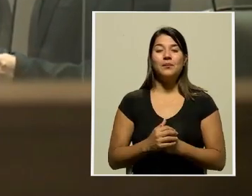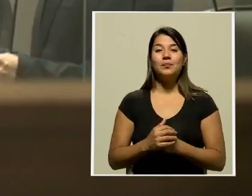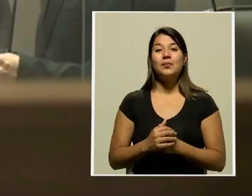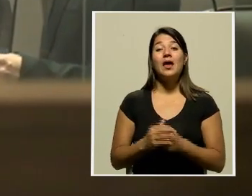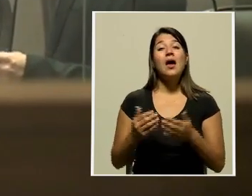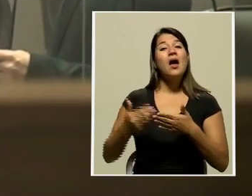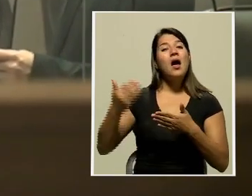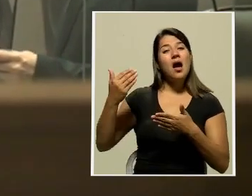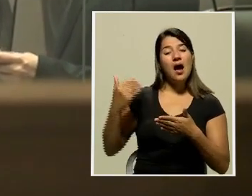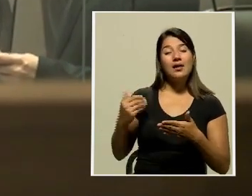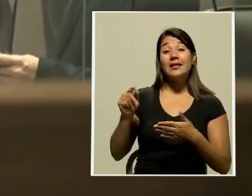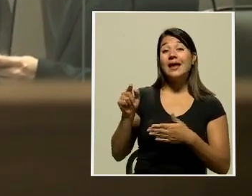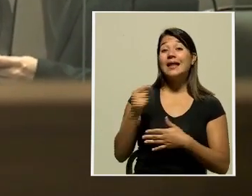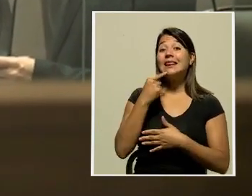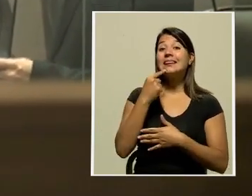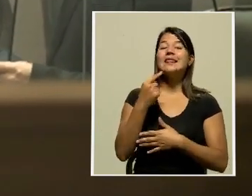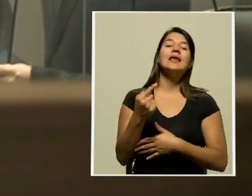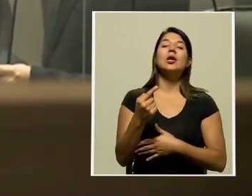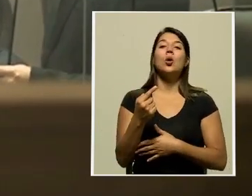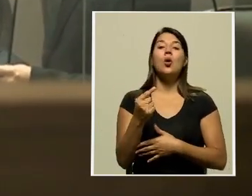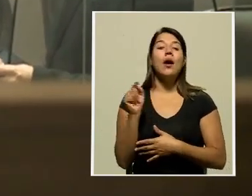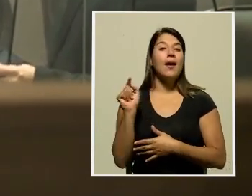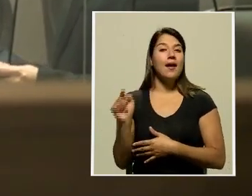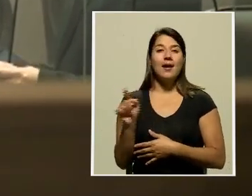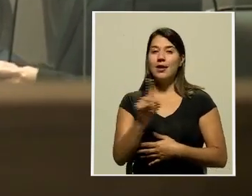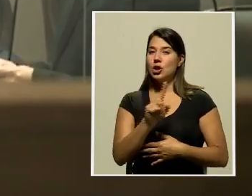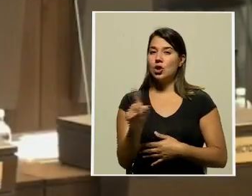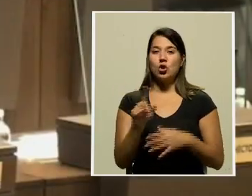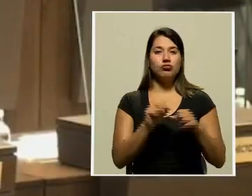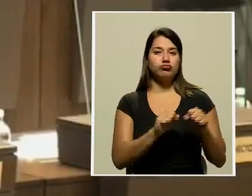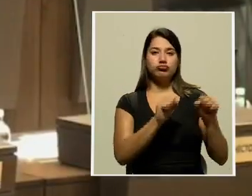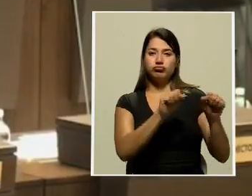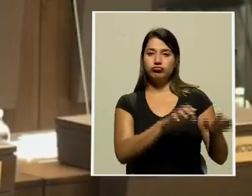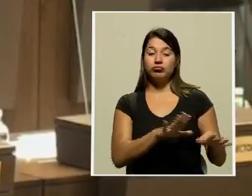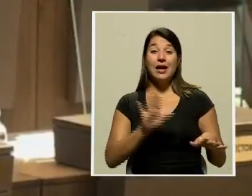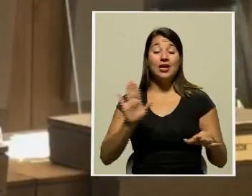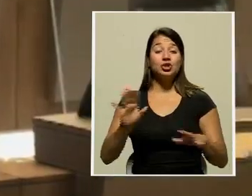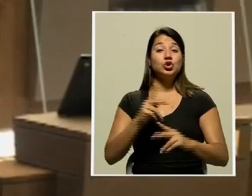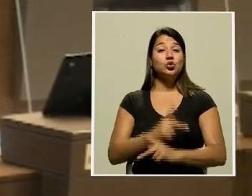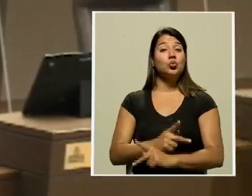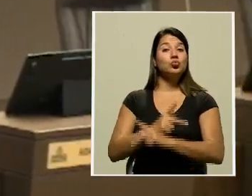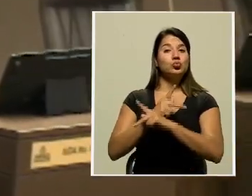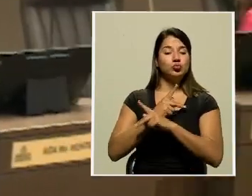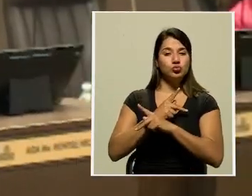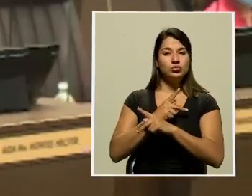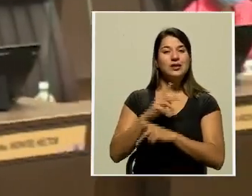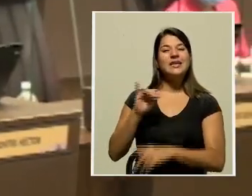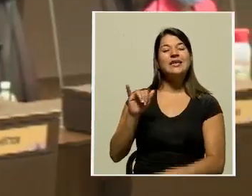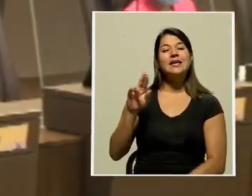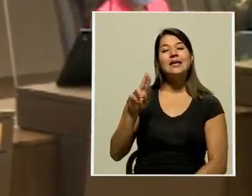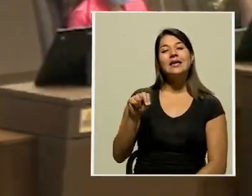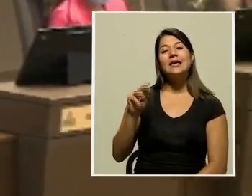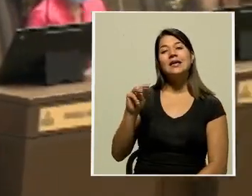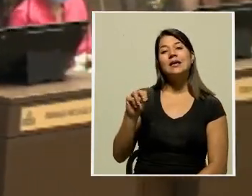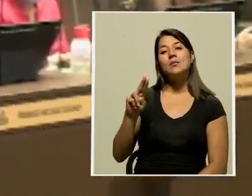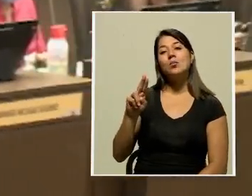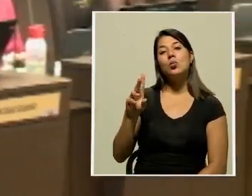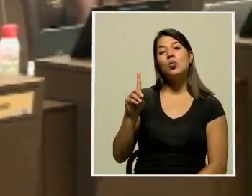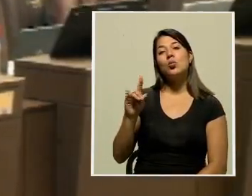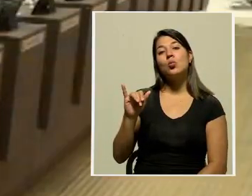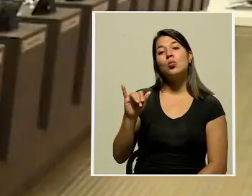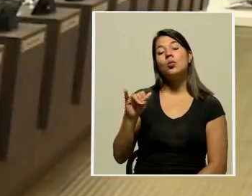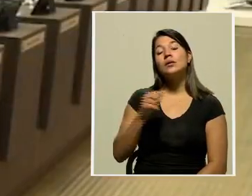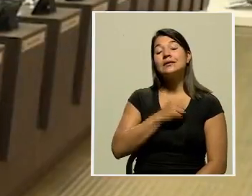manifestó en un comunicado de prensa que él no iba a renunciar a su inmunidad. Sin embargo, el presidente del Congreso, Eduardo